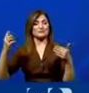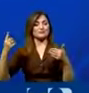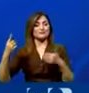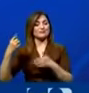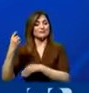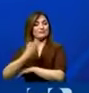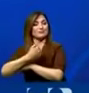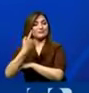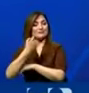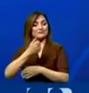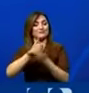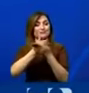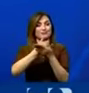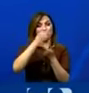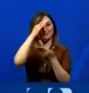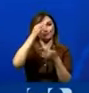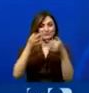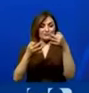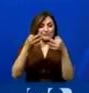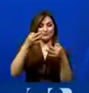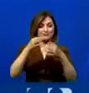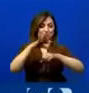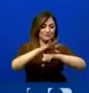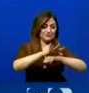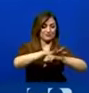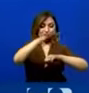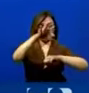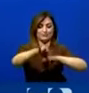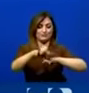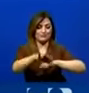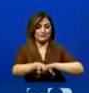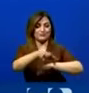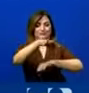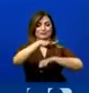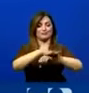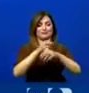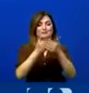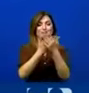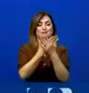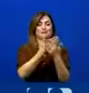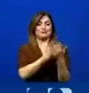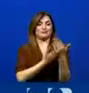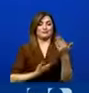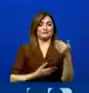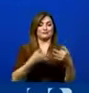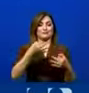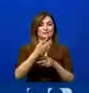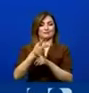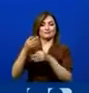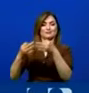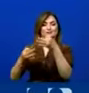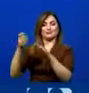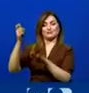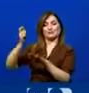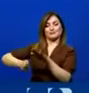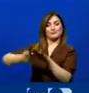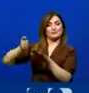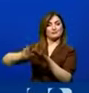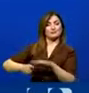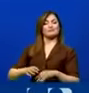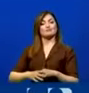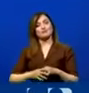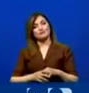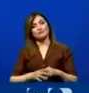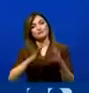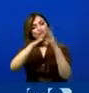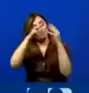acuerdo, con la función judicial, con el presidente de la Corte y con el Consejo de la Judicatura y con los jueces, llegaremos a un